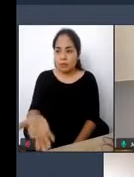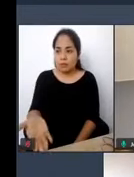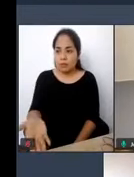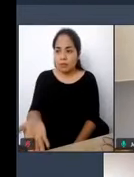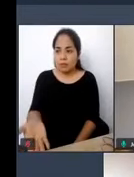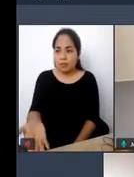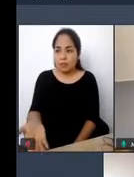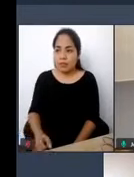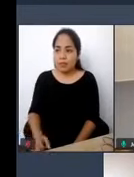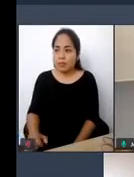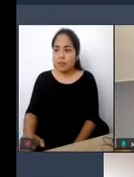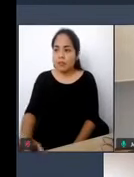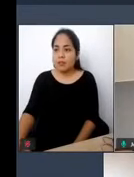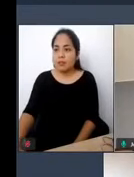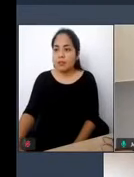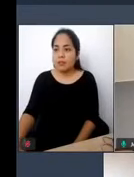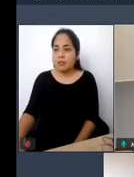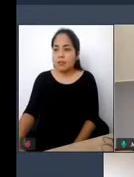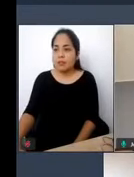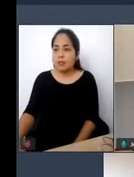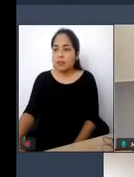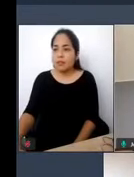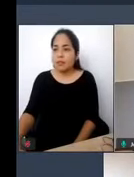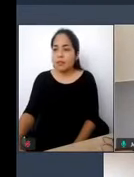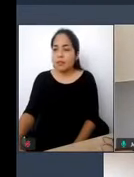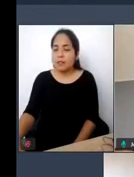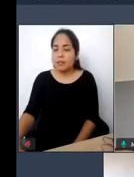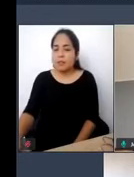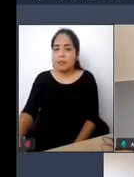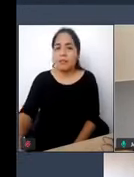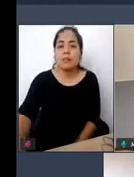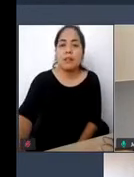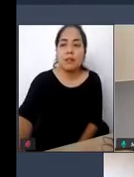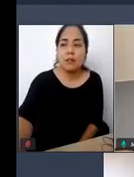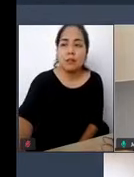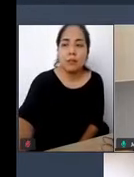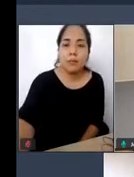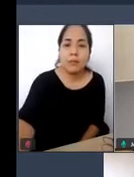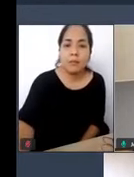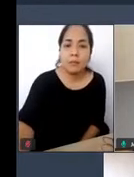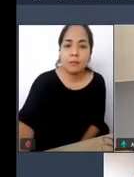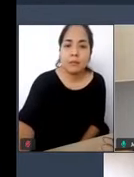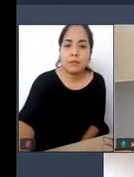estenosis medular, o por lo tanto, también tengo una lesión medular incompleta